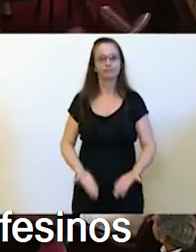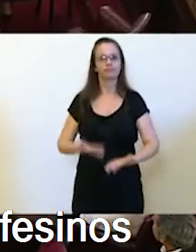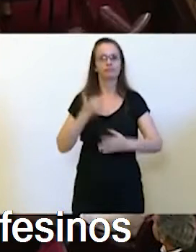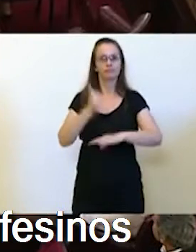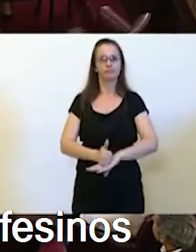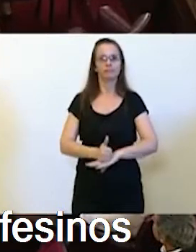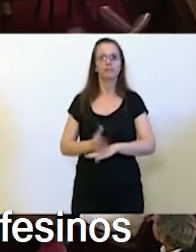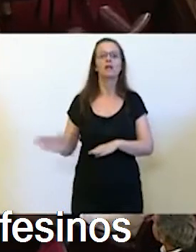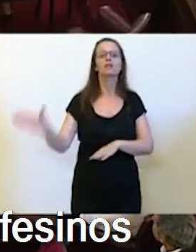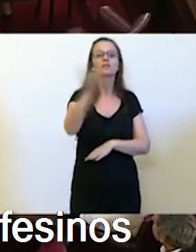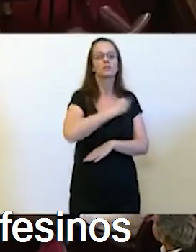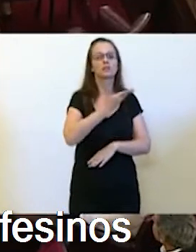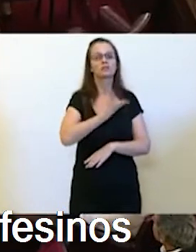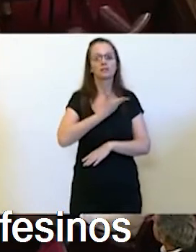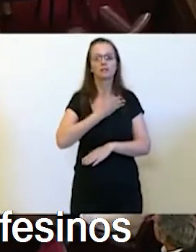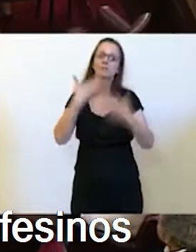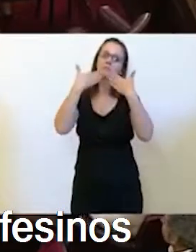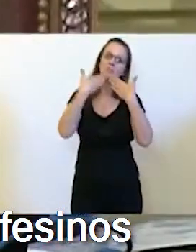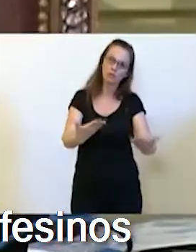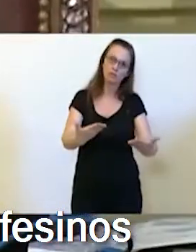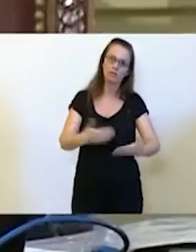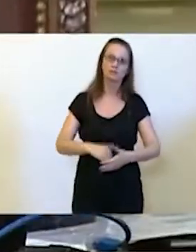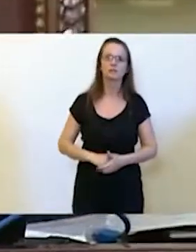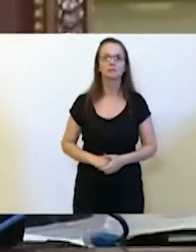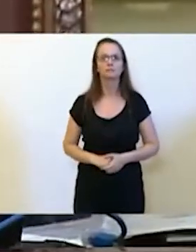de todos los santafesinos. Muchas gracias.